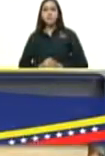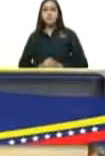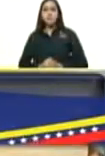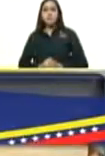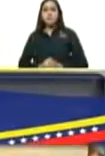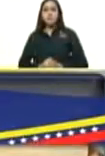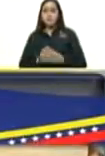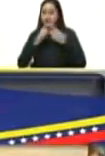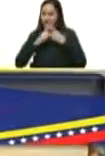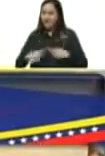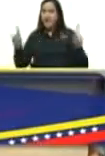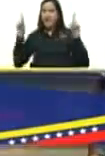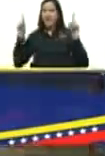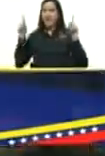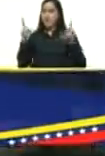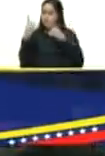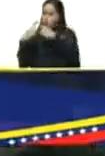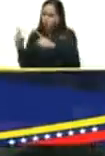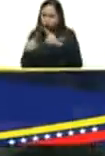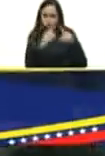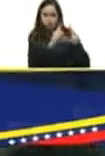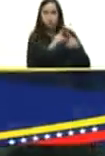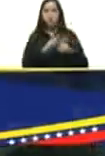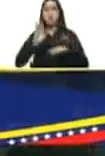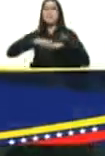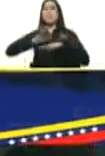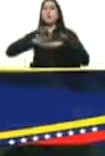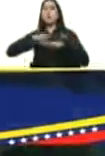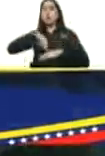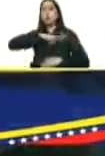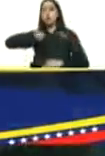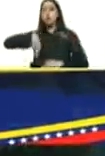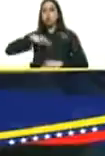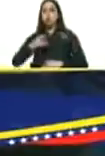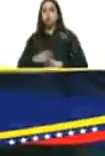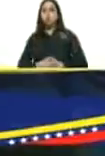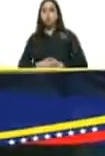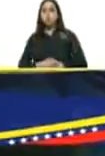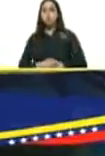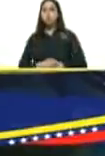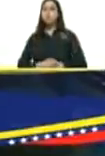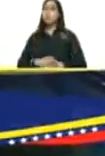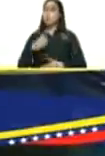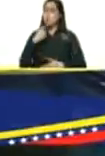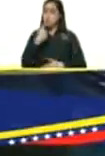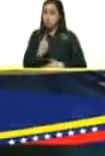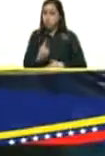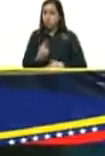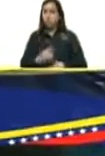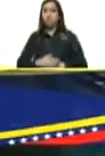diferente diverso porque nosotros yo se lo digo